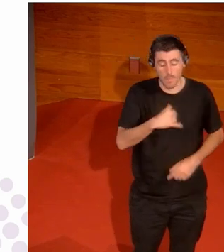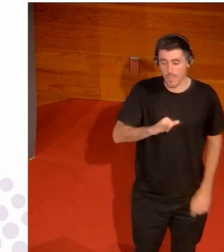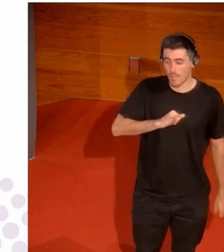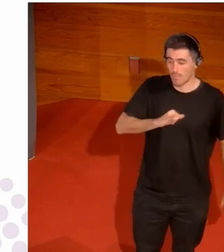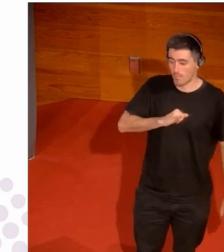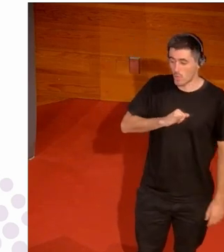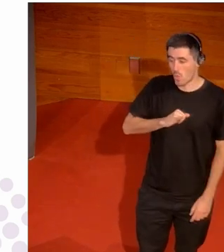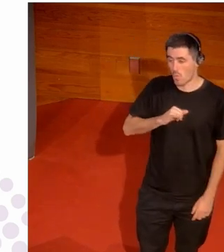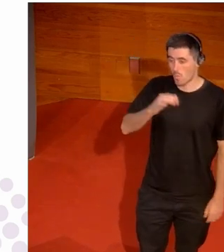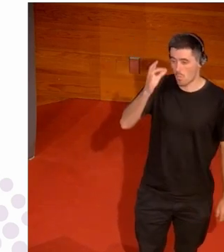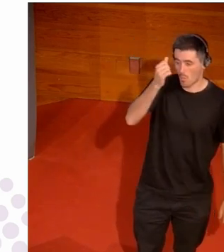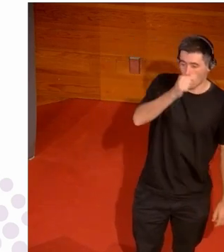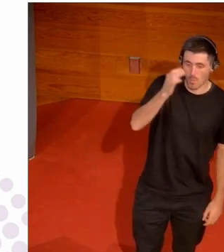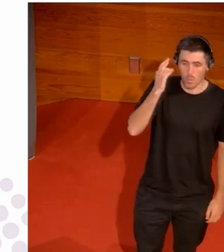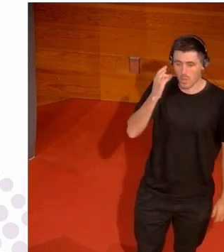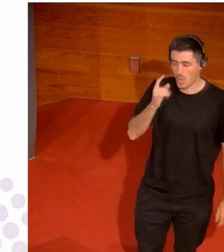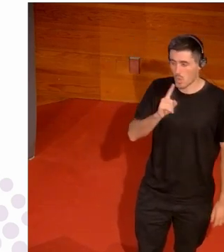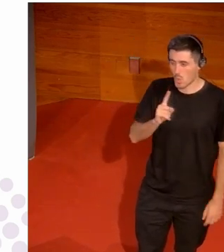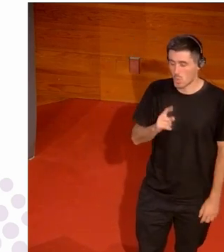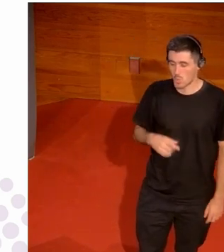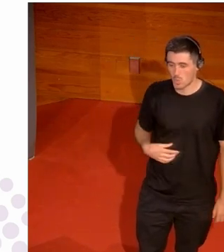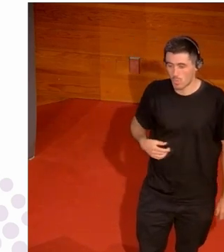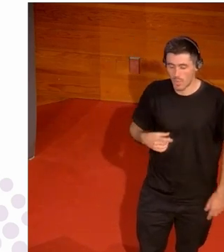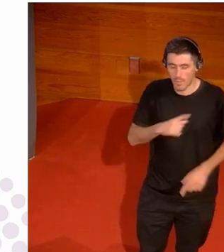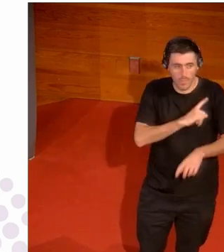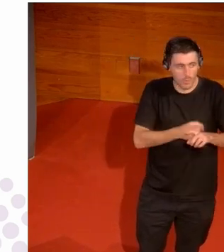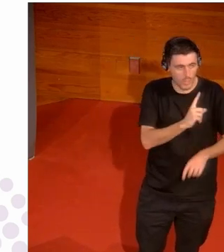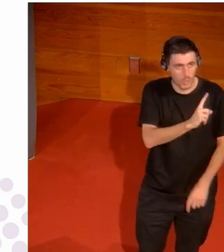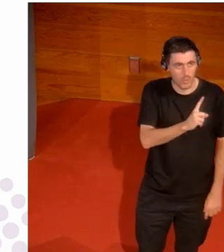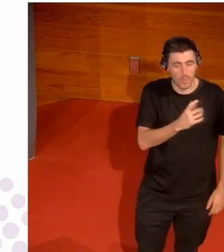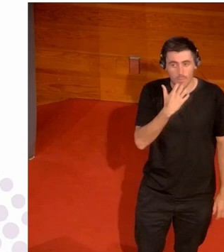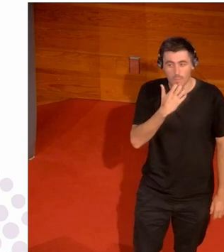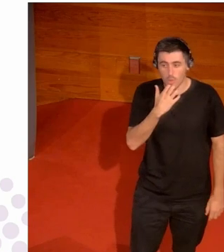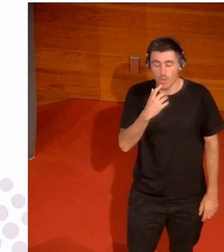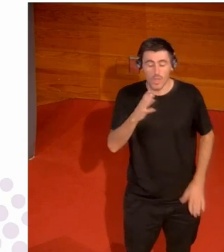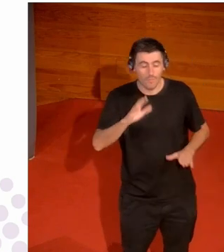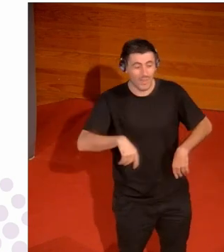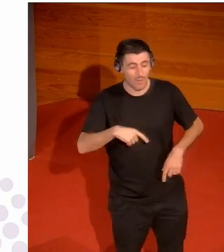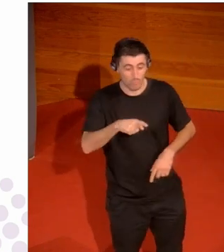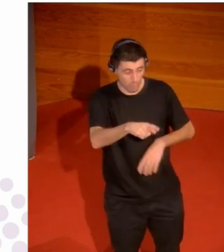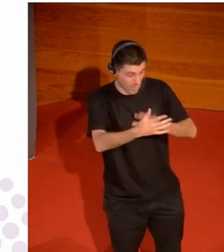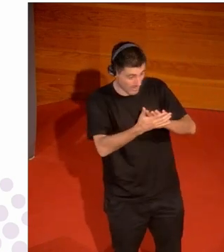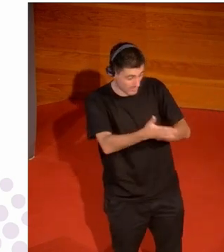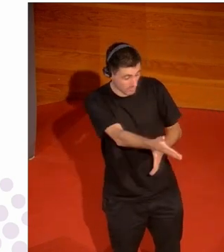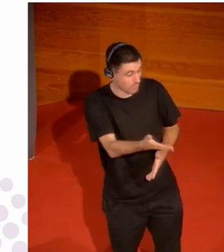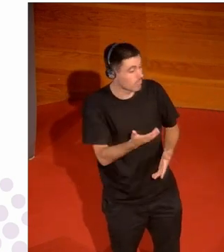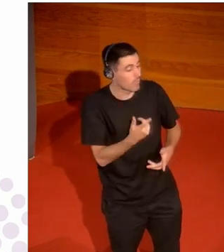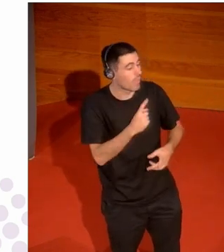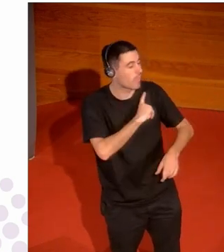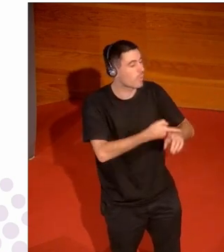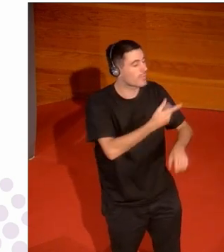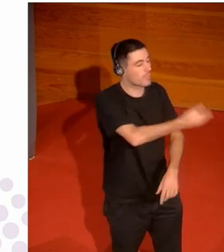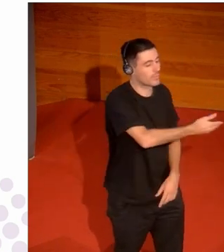estén en el deporte sino en otros ámbitos lo digo porque has dicho bueno en el deporte es importante desde luego pero